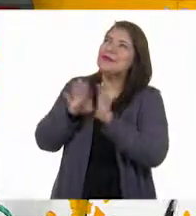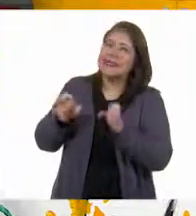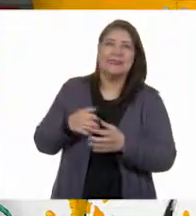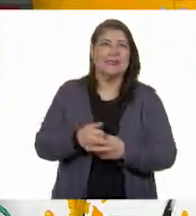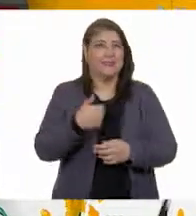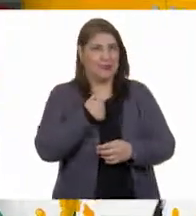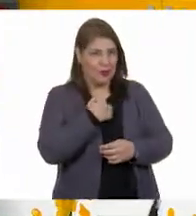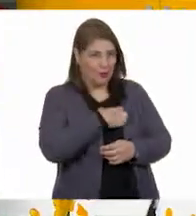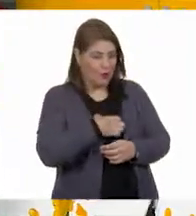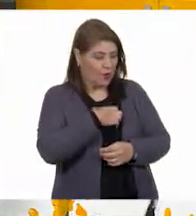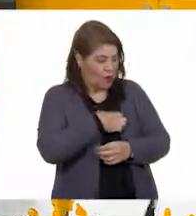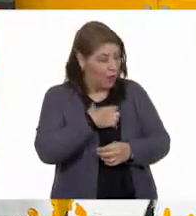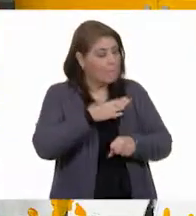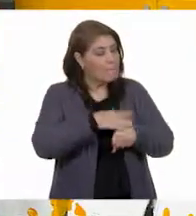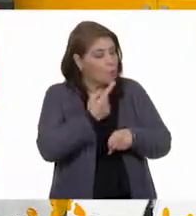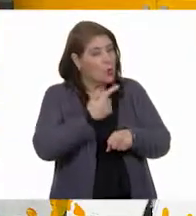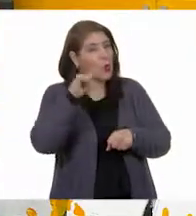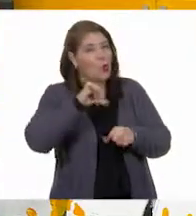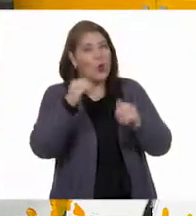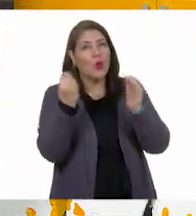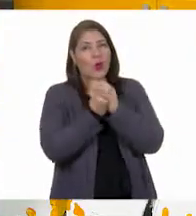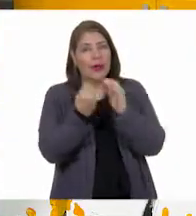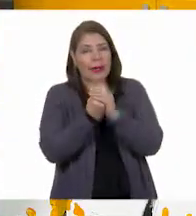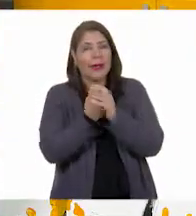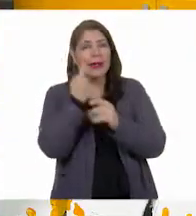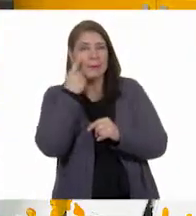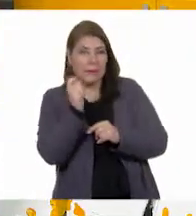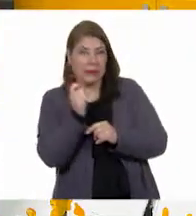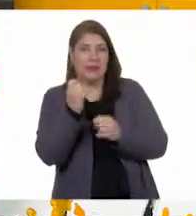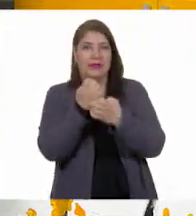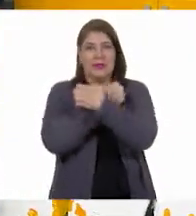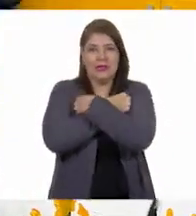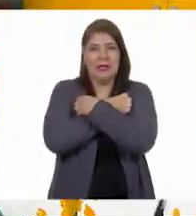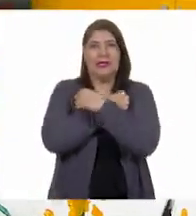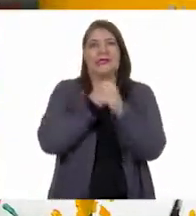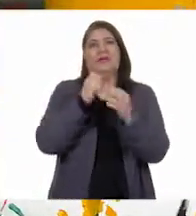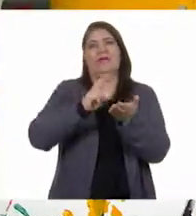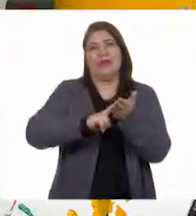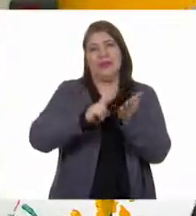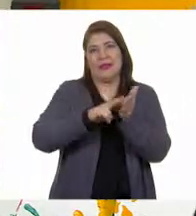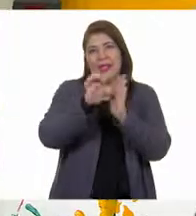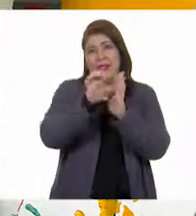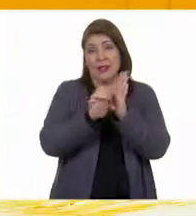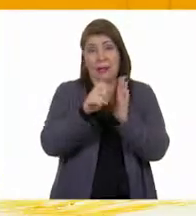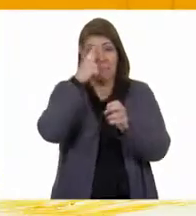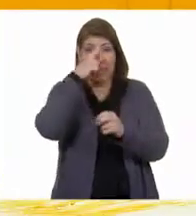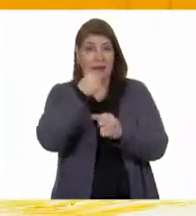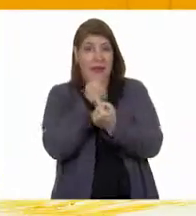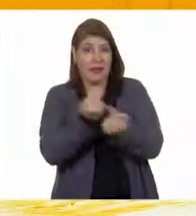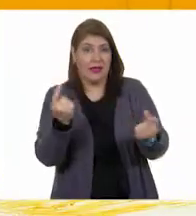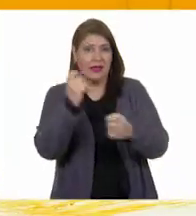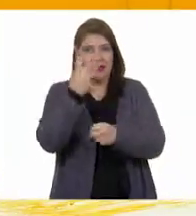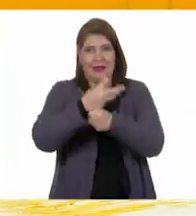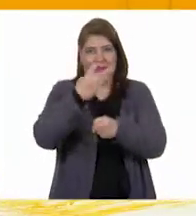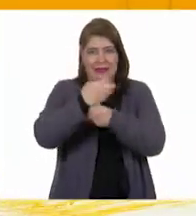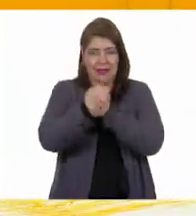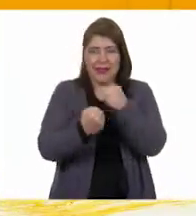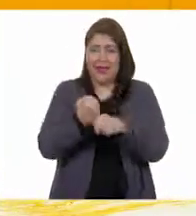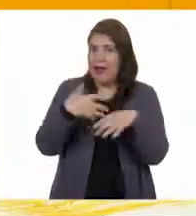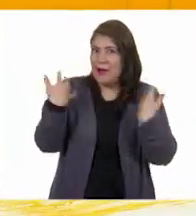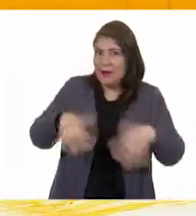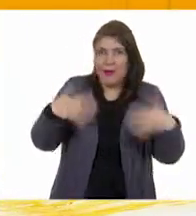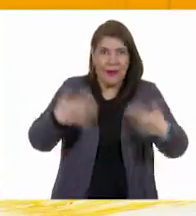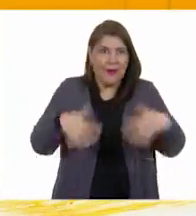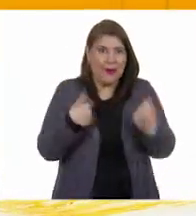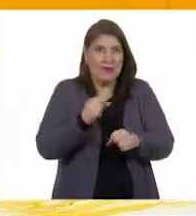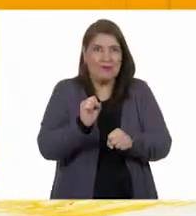porque vamos a comenzar una nueva clase de educación cívica y ética para niñas y niños de tercer grado. ¡Ay, qué emocionante!